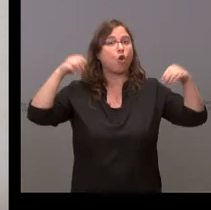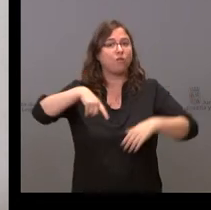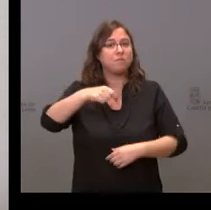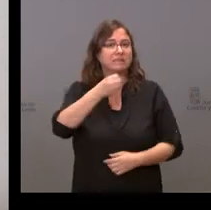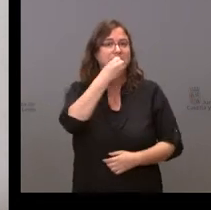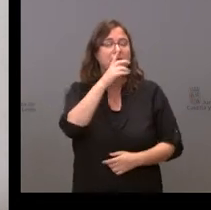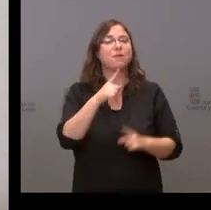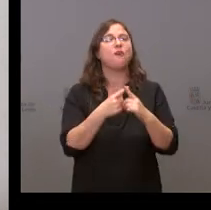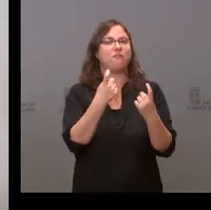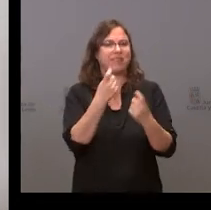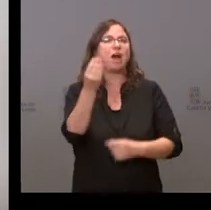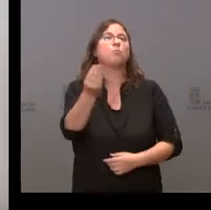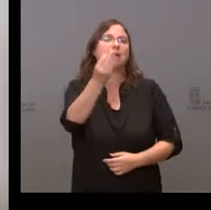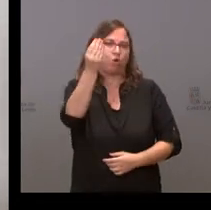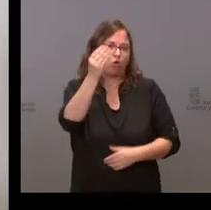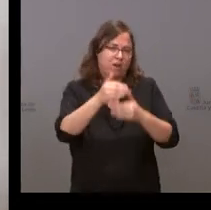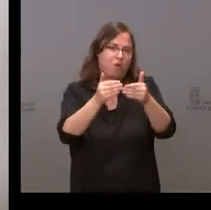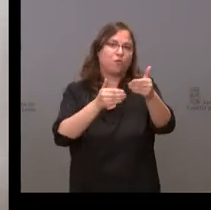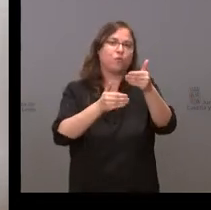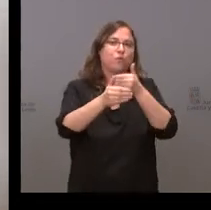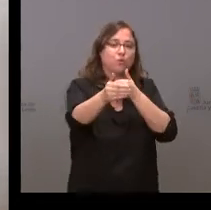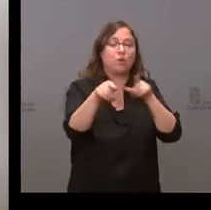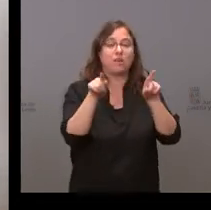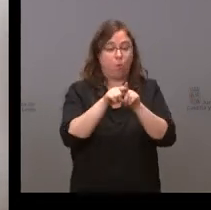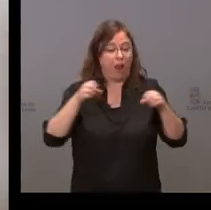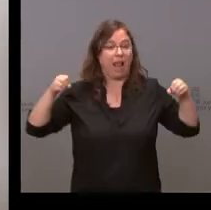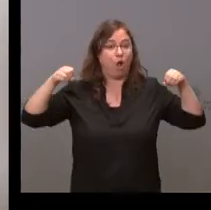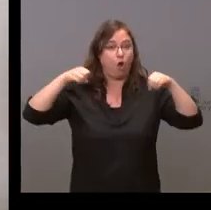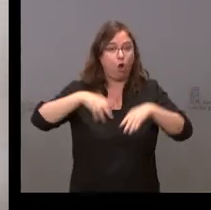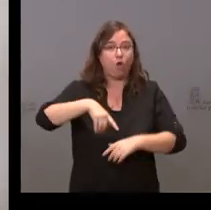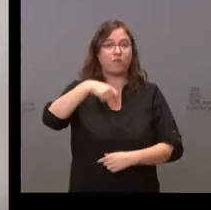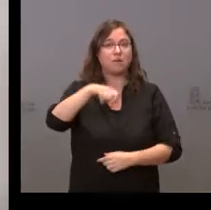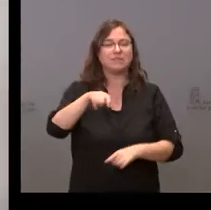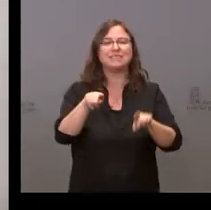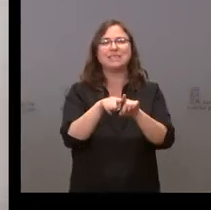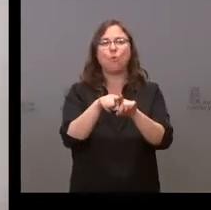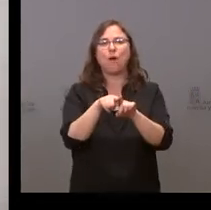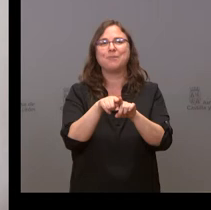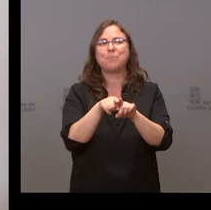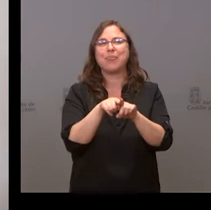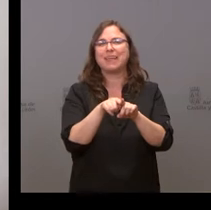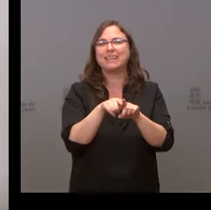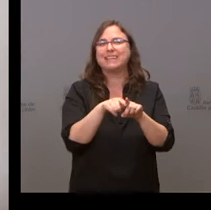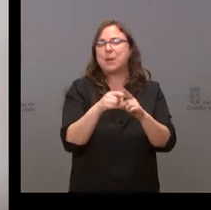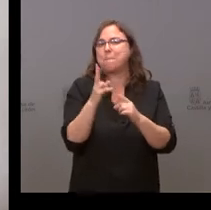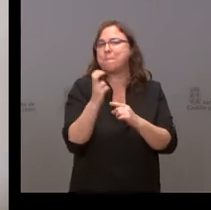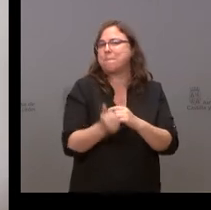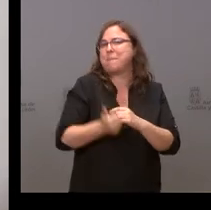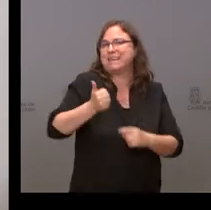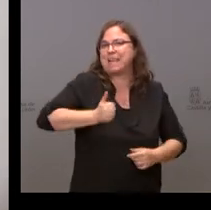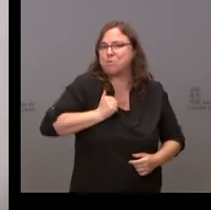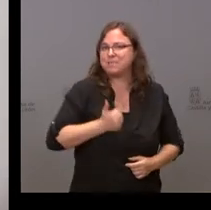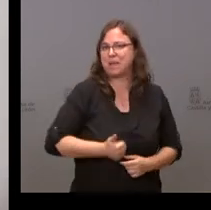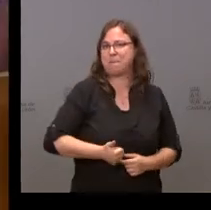mejoras de cara al futuro para que esta conferencia de presidentes sea un instrumento más útil todavía y que, además,